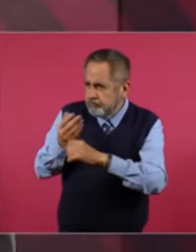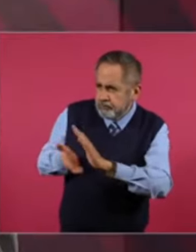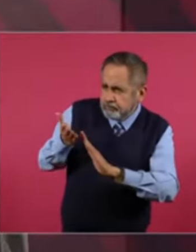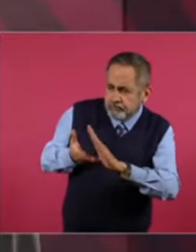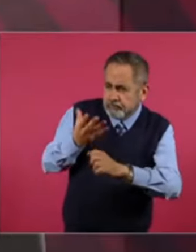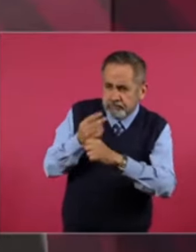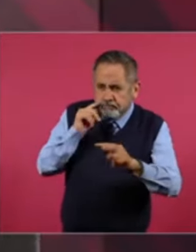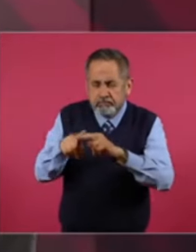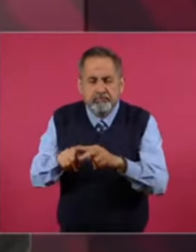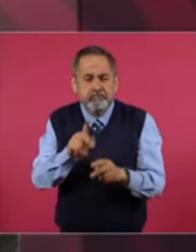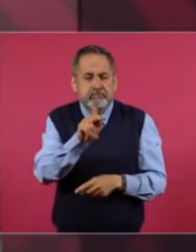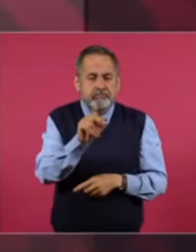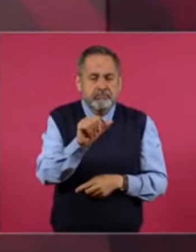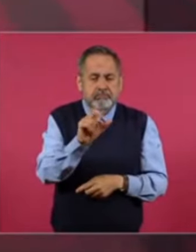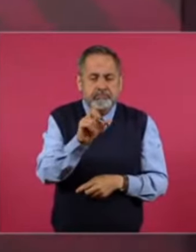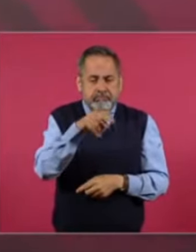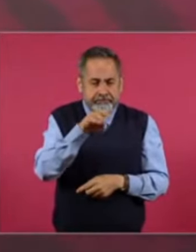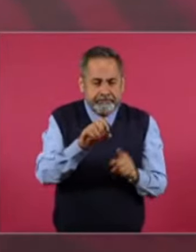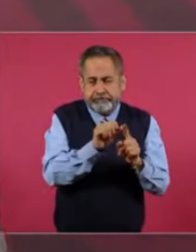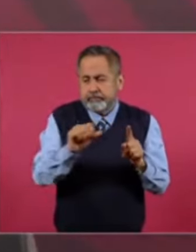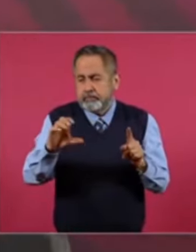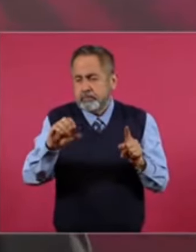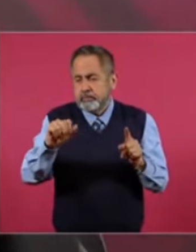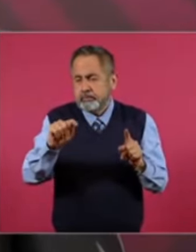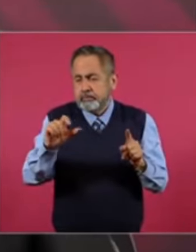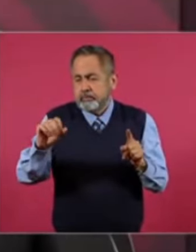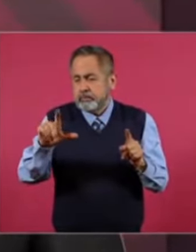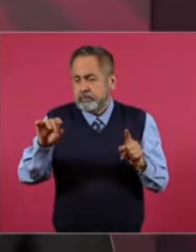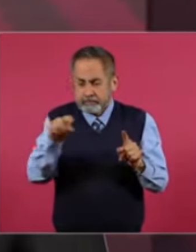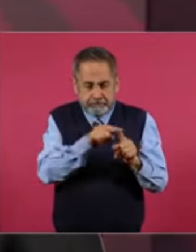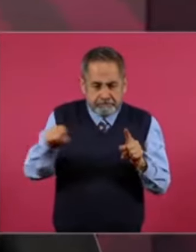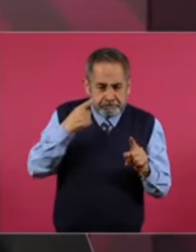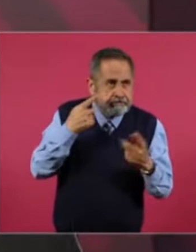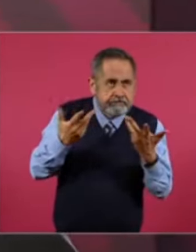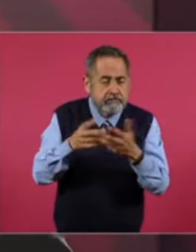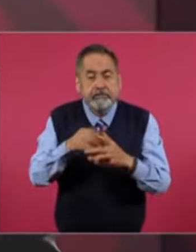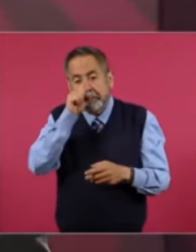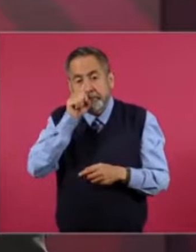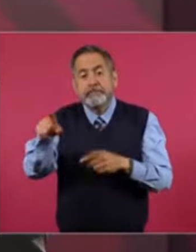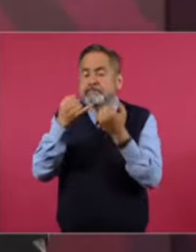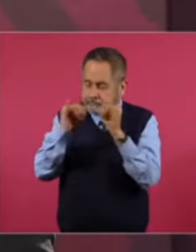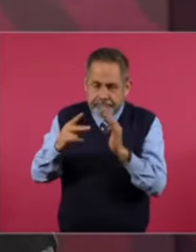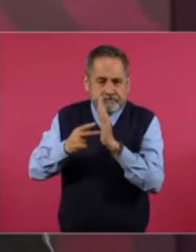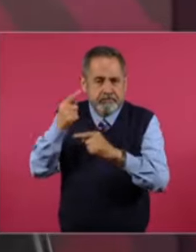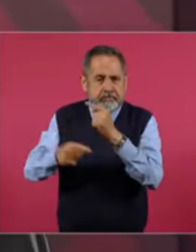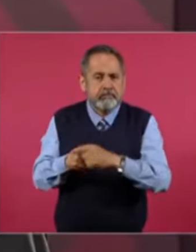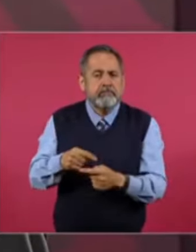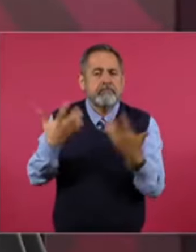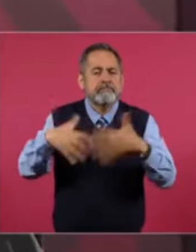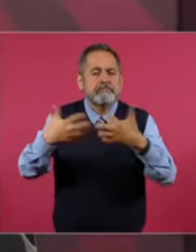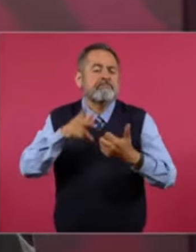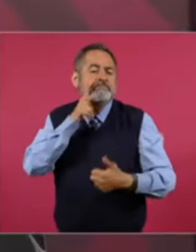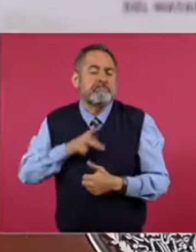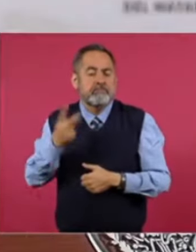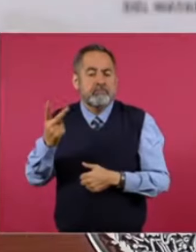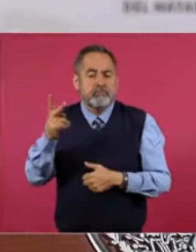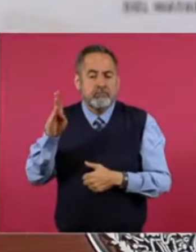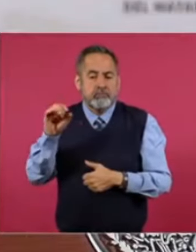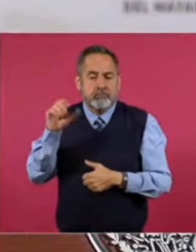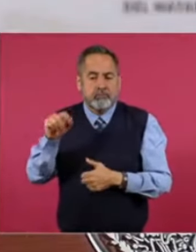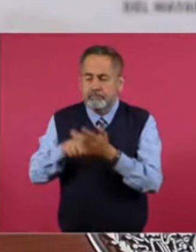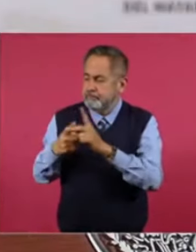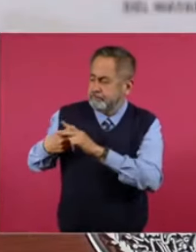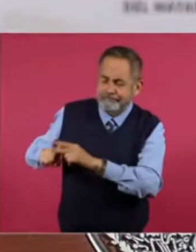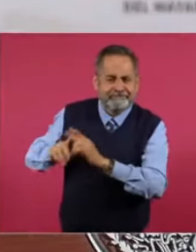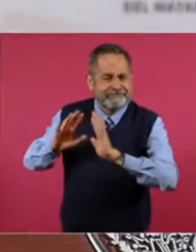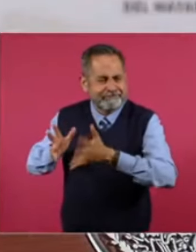De Palenque a Cuachacoalcos. Y también inauguramos. La refinería. De Dos Bocas. Sobre todo. que